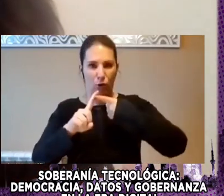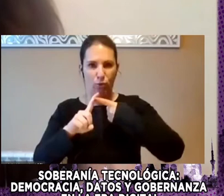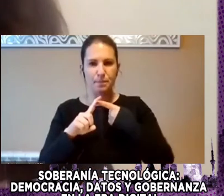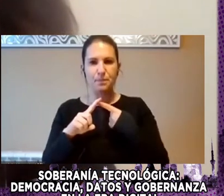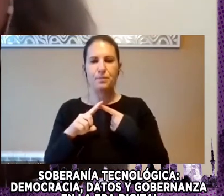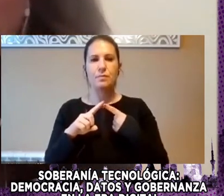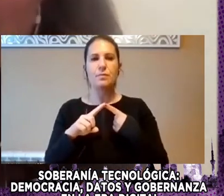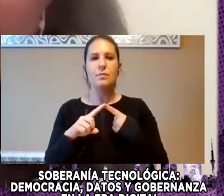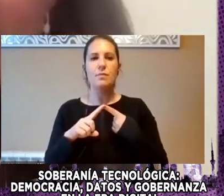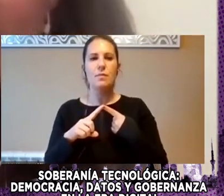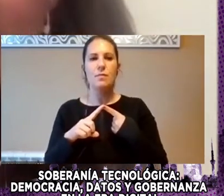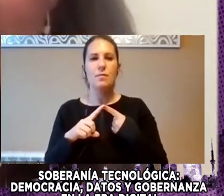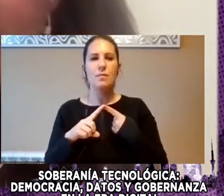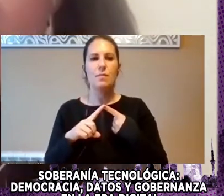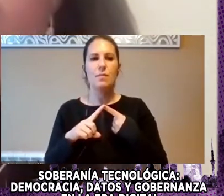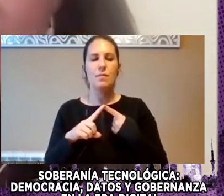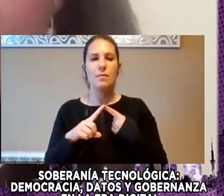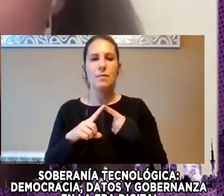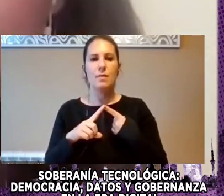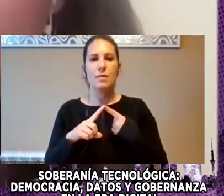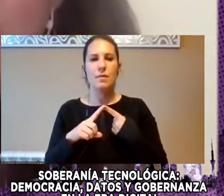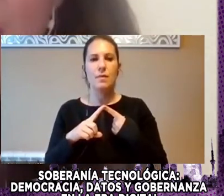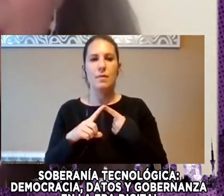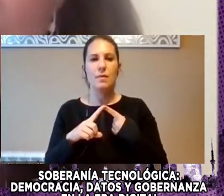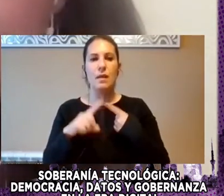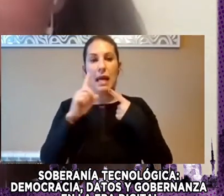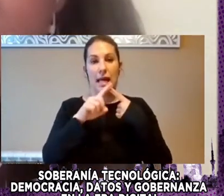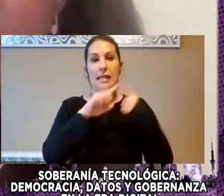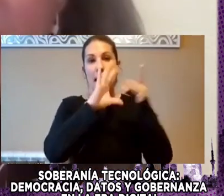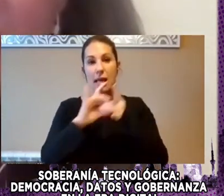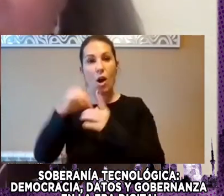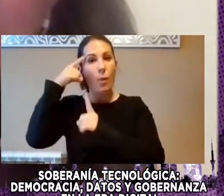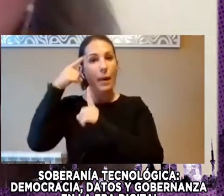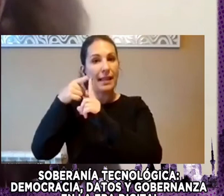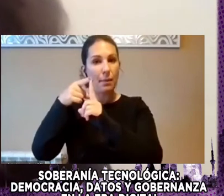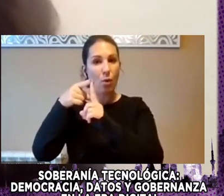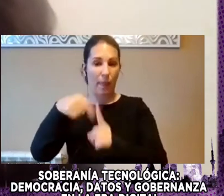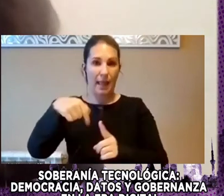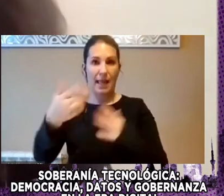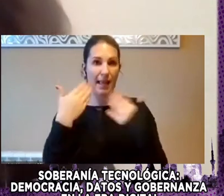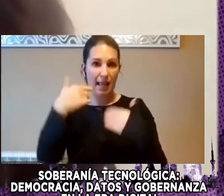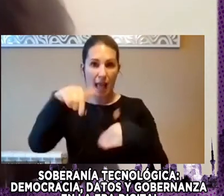Y Es Conectado Con El Objetivo De Nuestra Charla